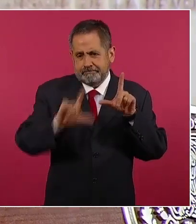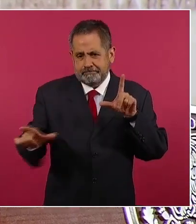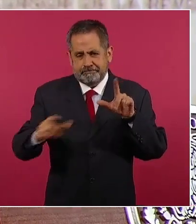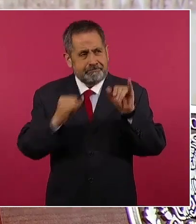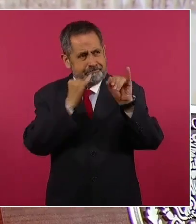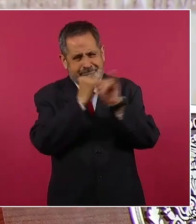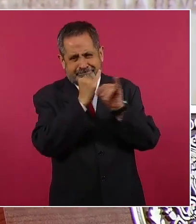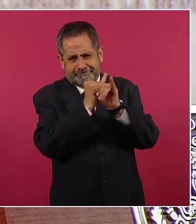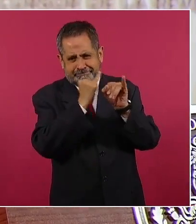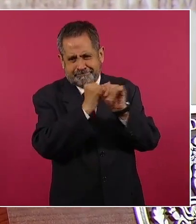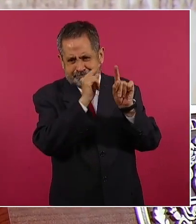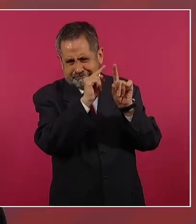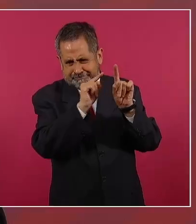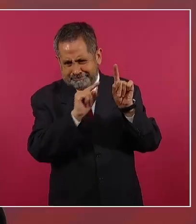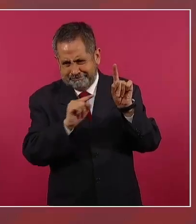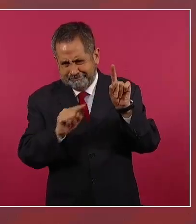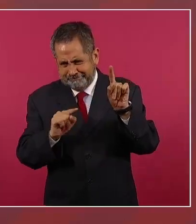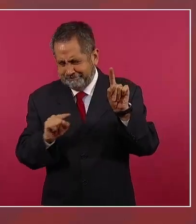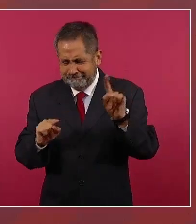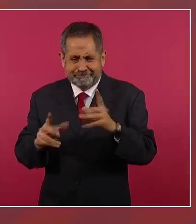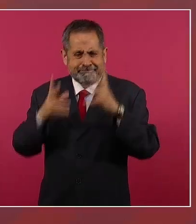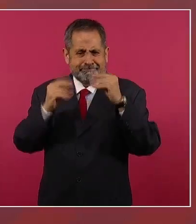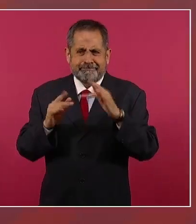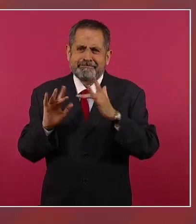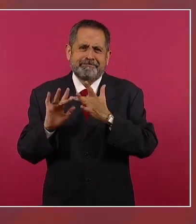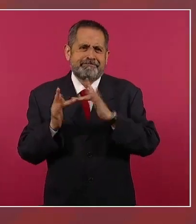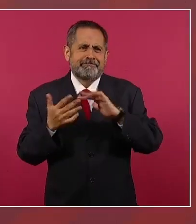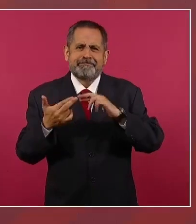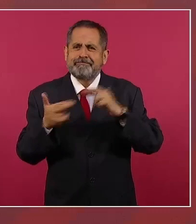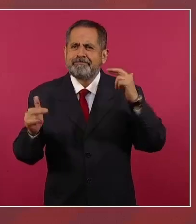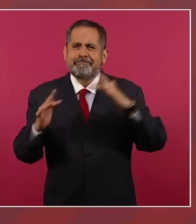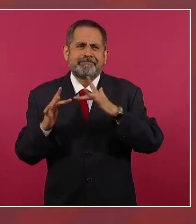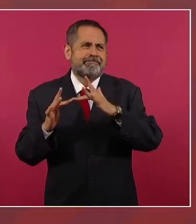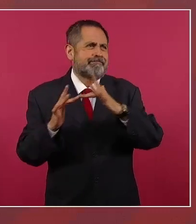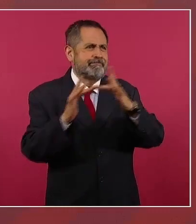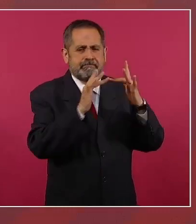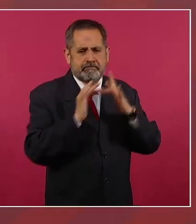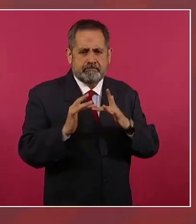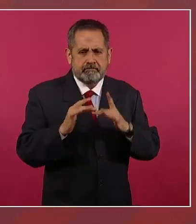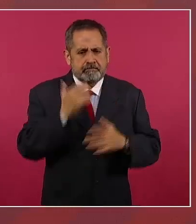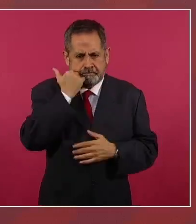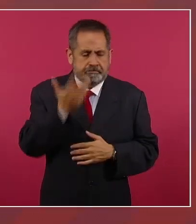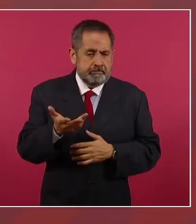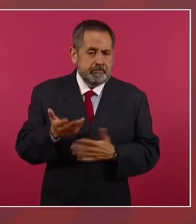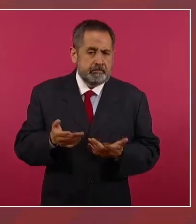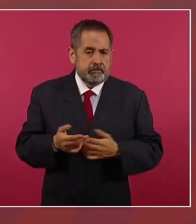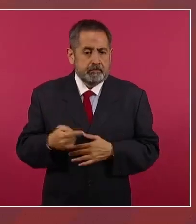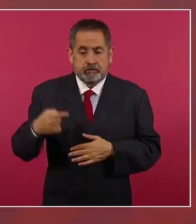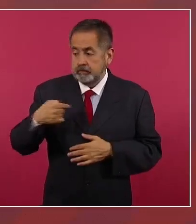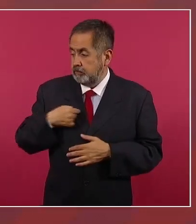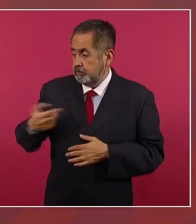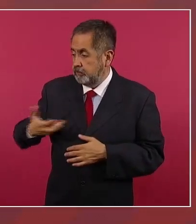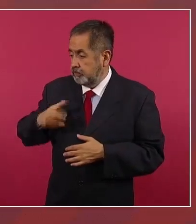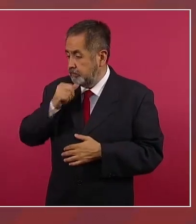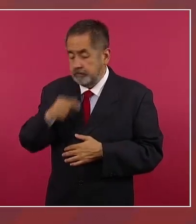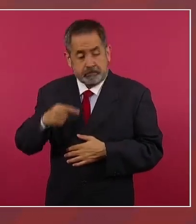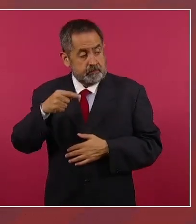con internet y si no lo hacemos nosotros,